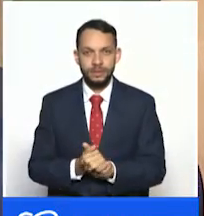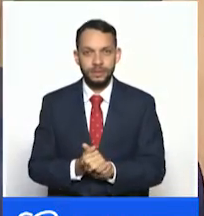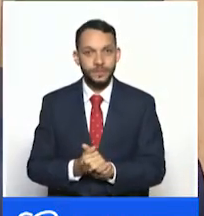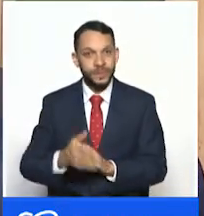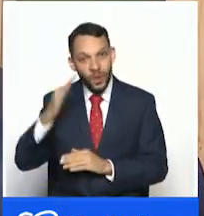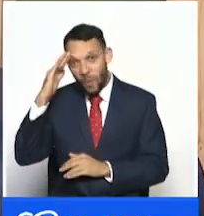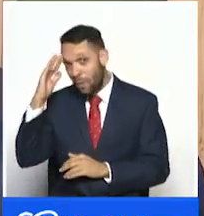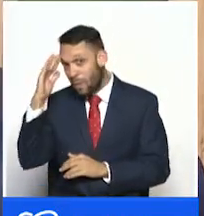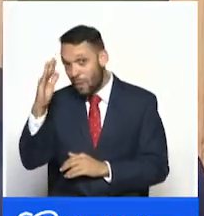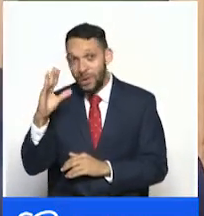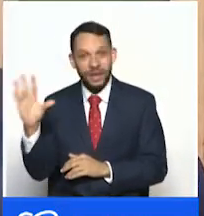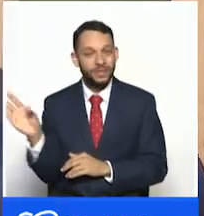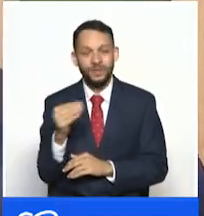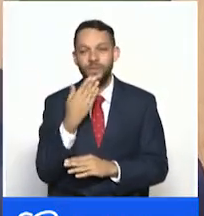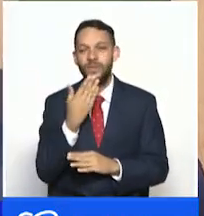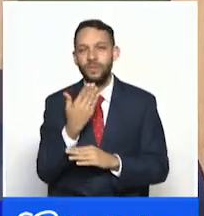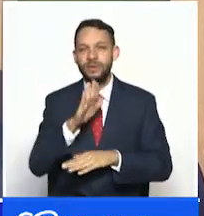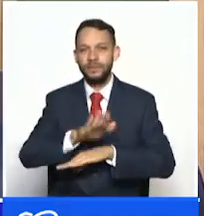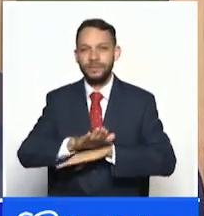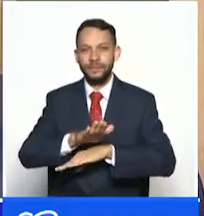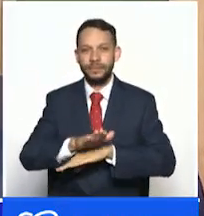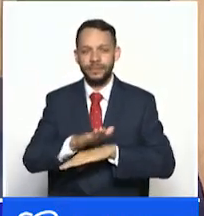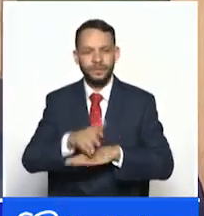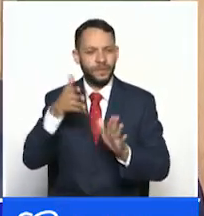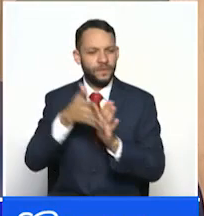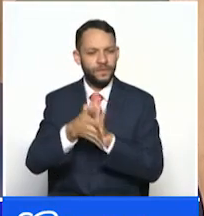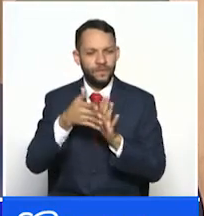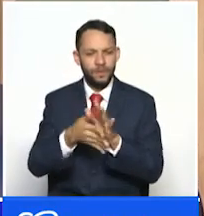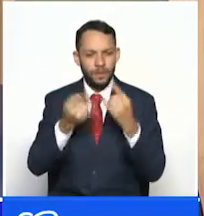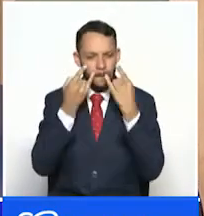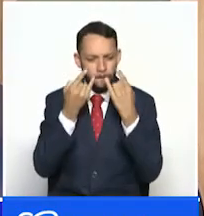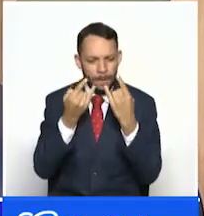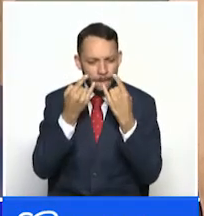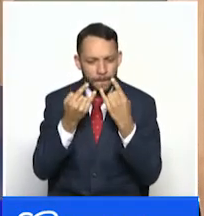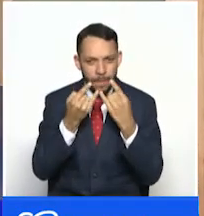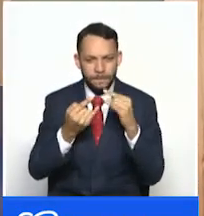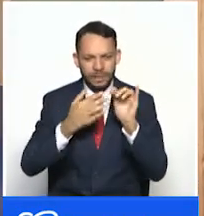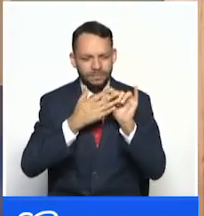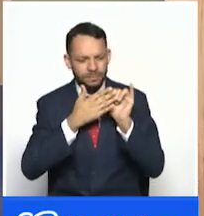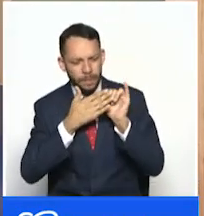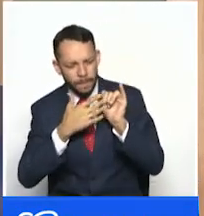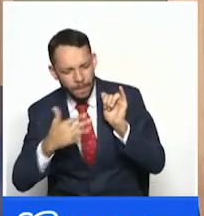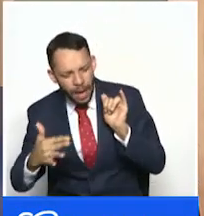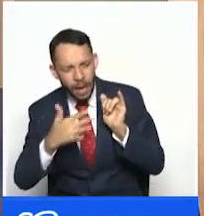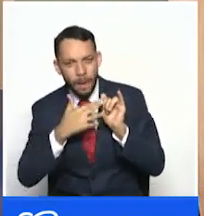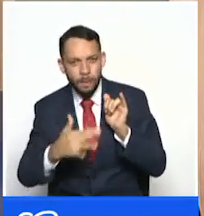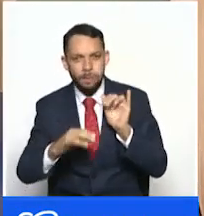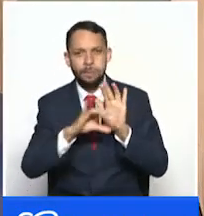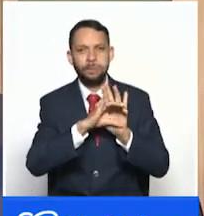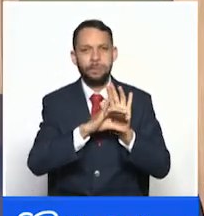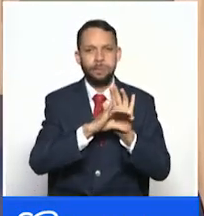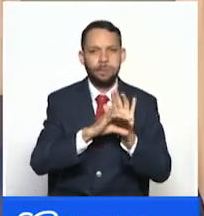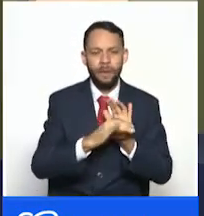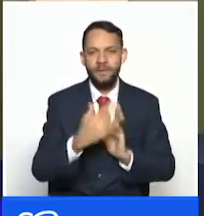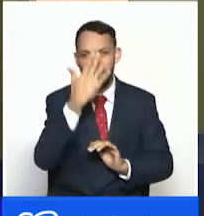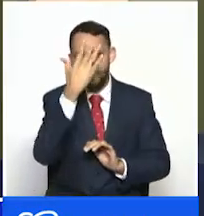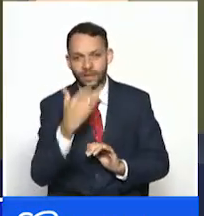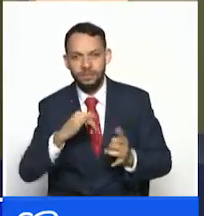Hola que tal muy buenas tardes bienvenidos a los hechos que son tendencia en el eje cafetero en Colombia y en el mundo